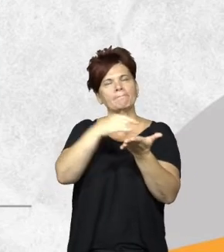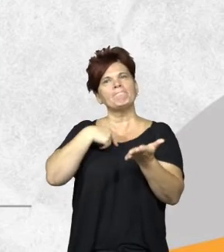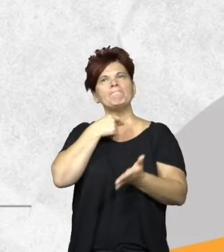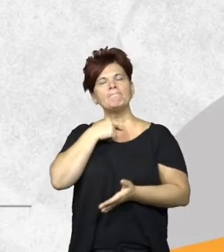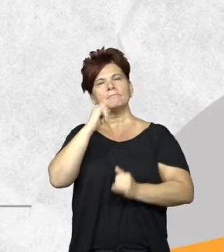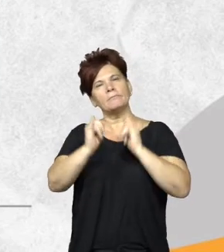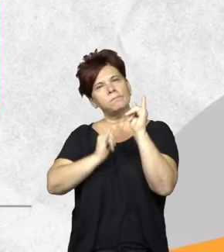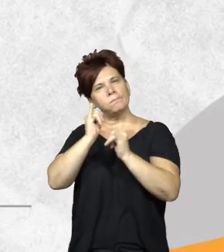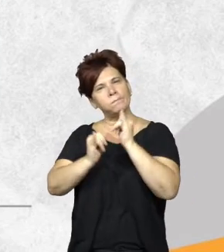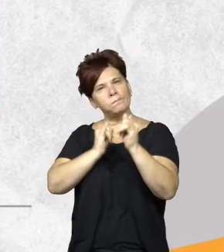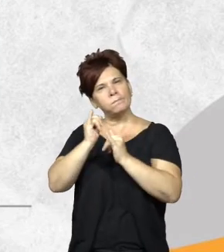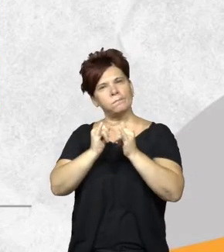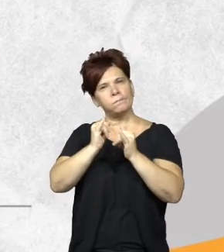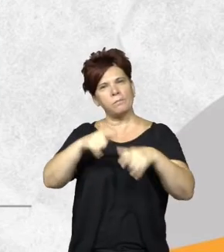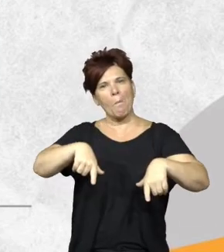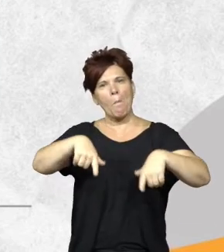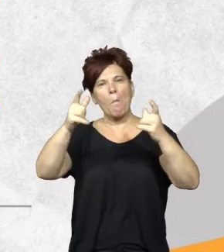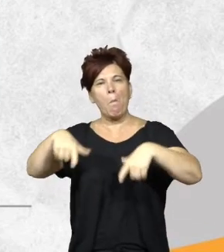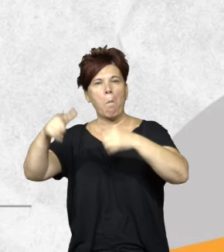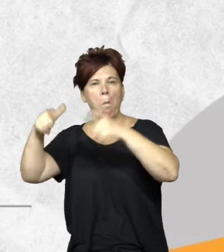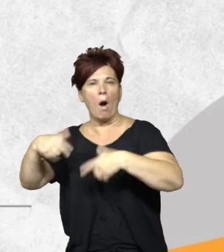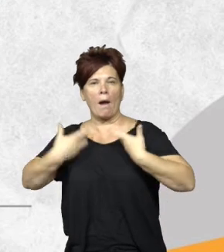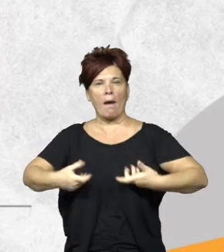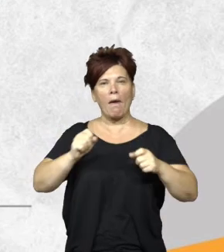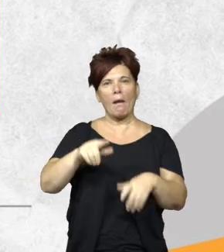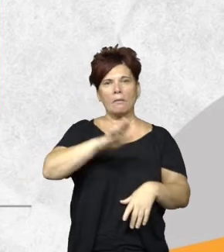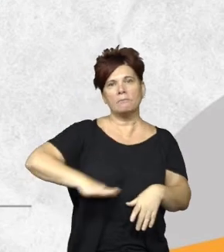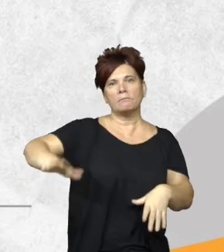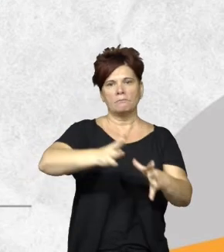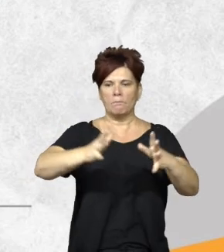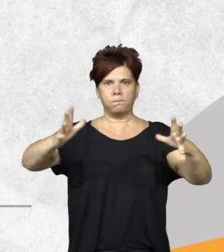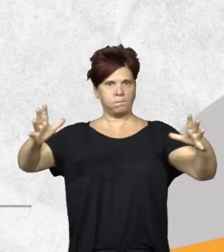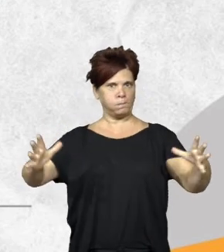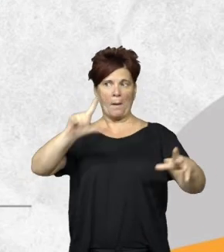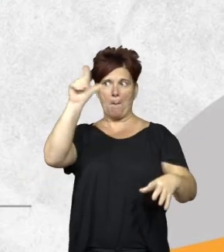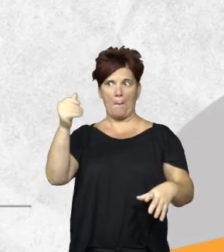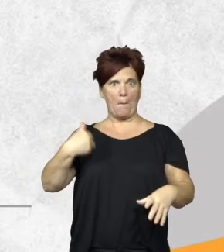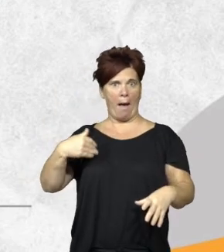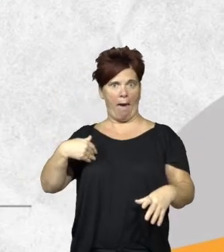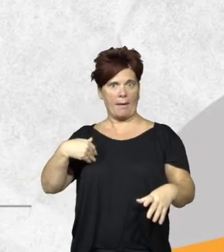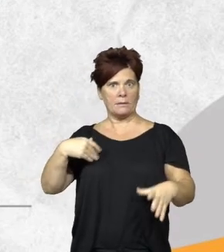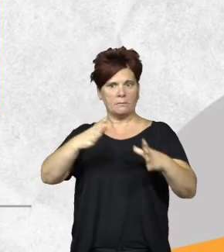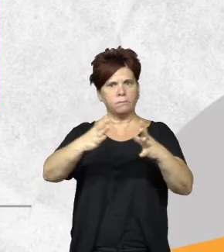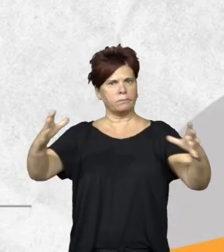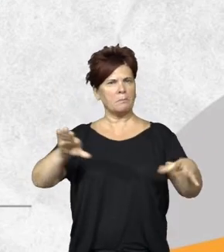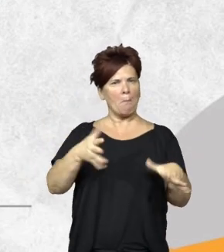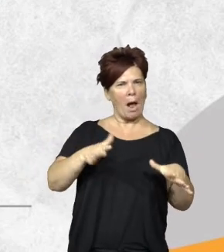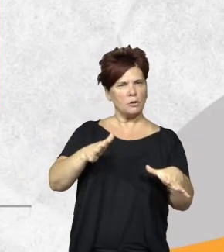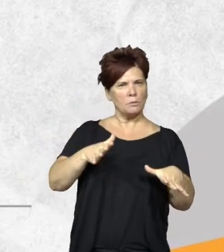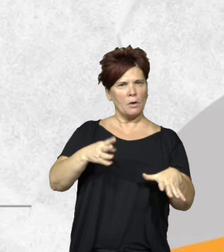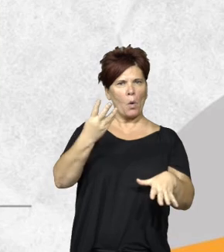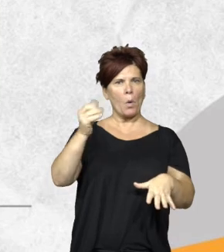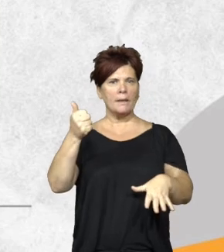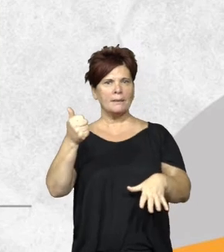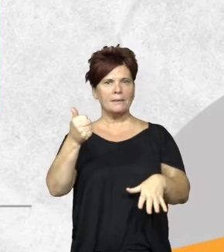comentar que los bosques nativos ocupan una vasta extensión dentro de nuestro país alrededor de 46